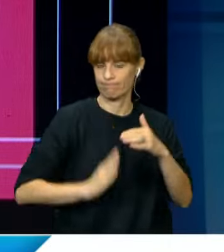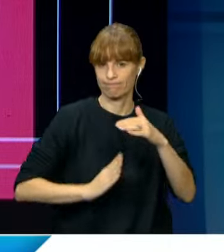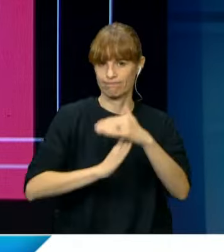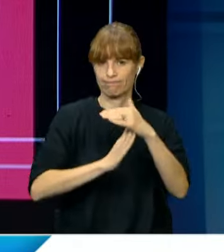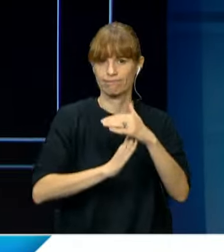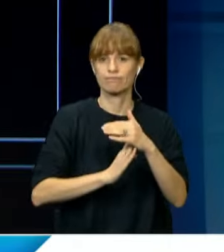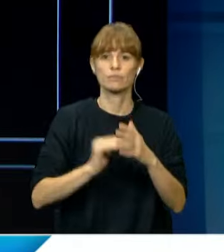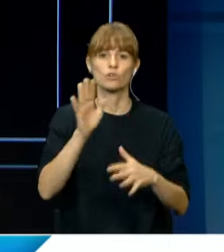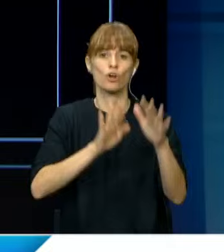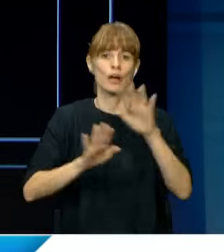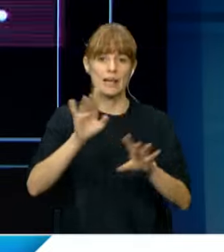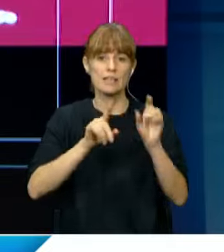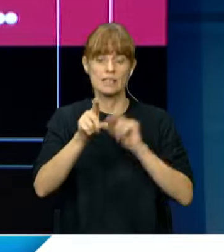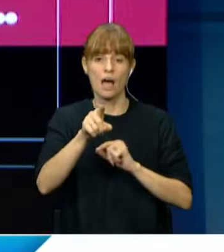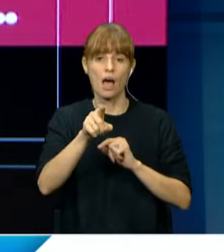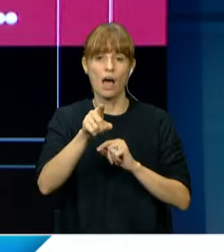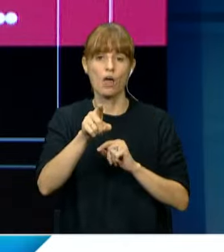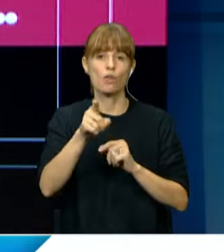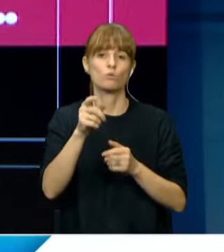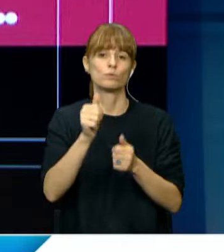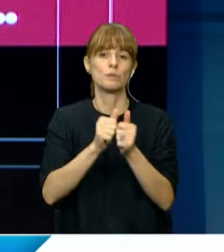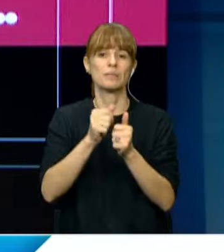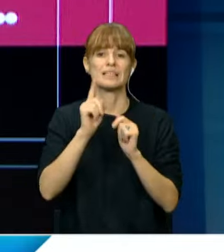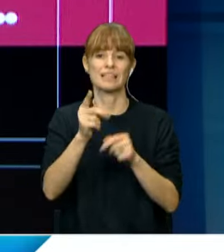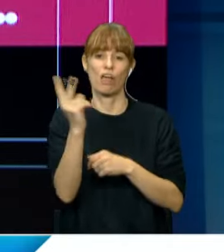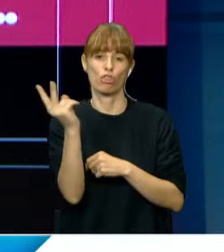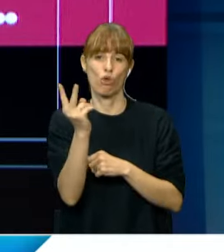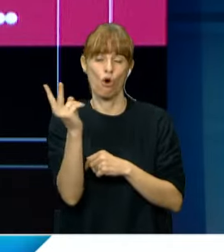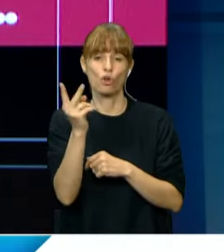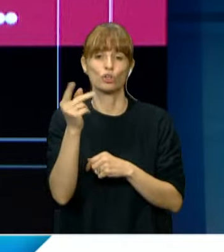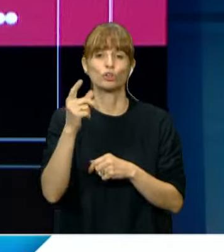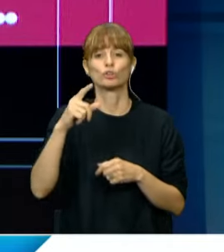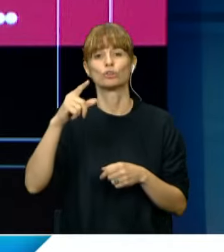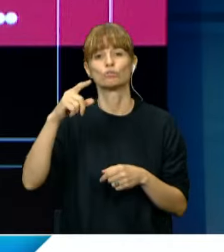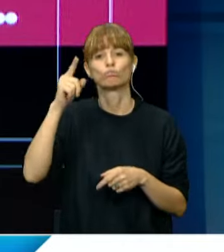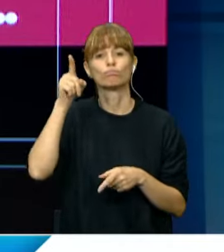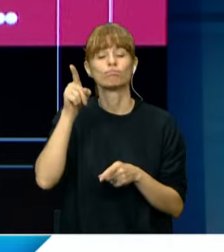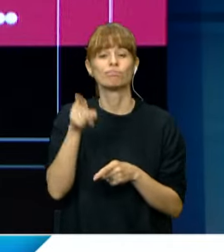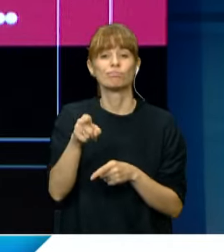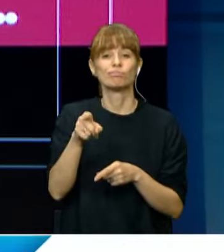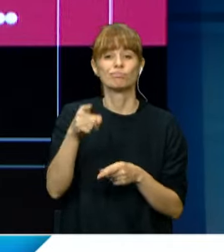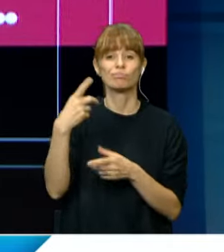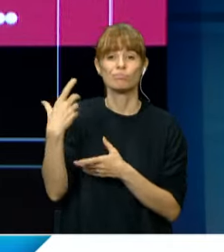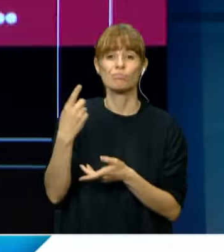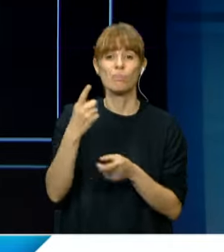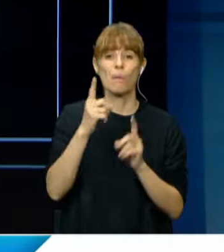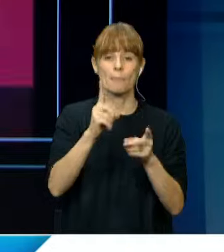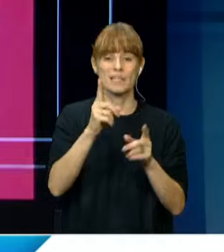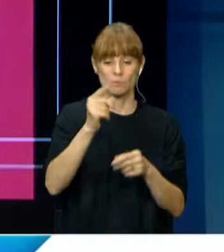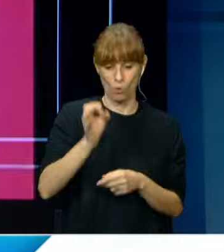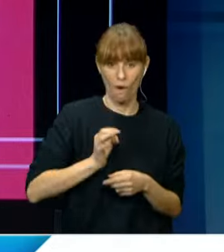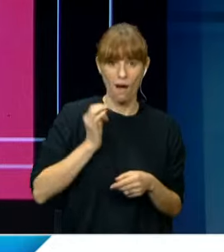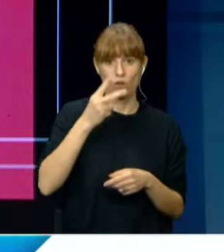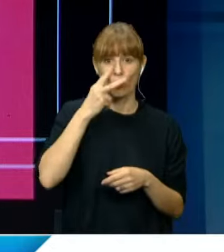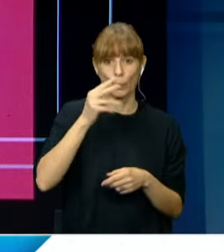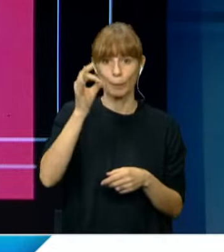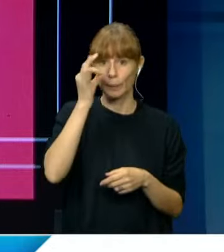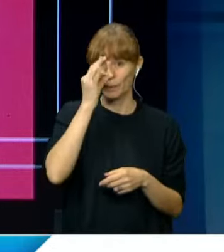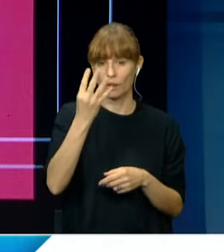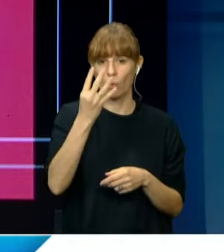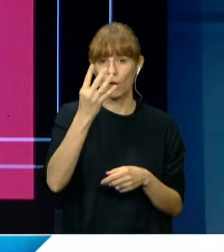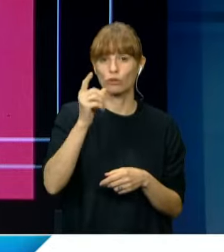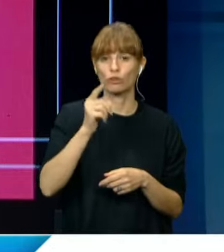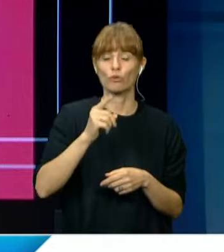Research for Traders y Citus Finances, el evento se trasladó este año a Parque Norte,